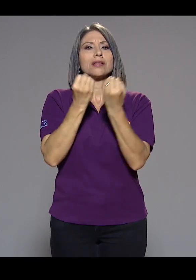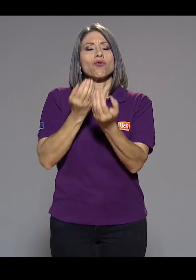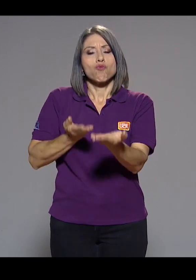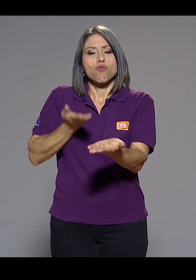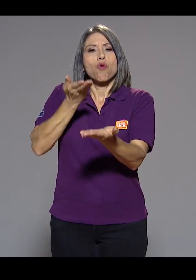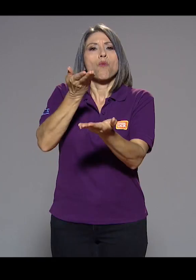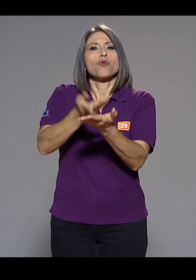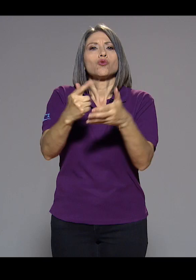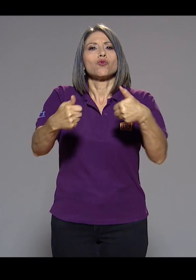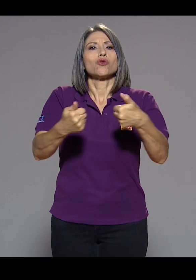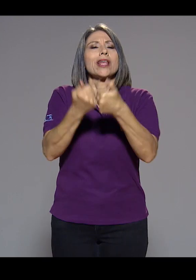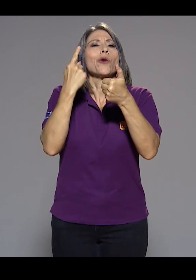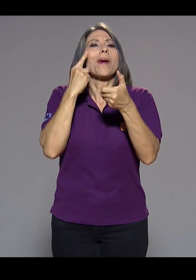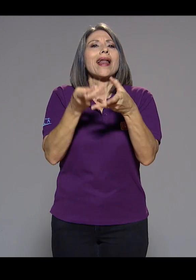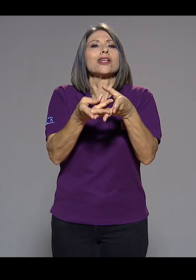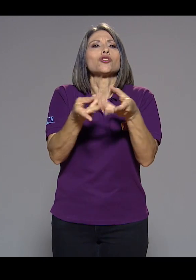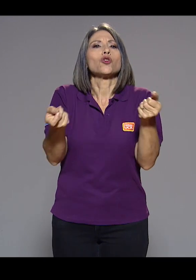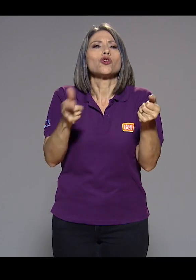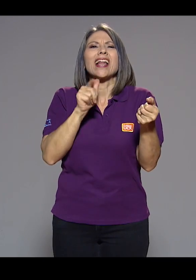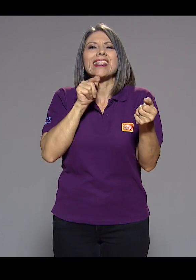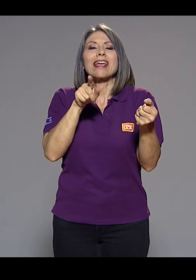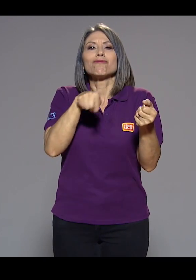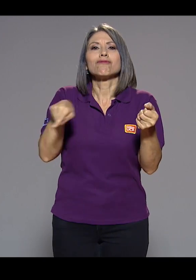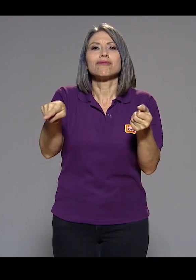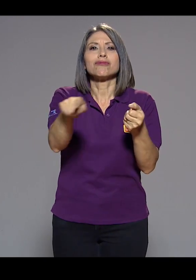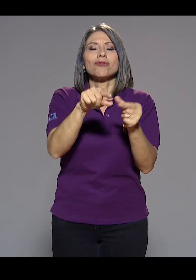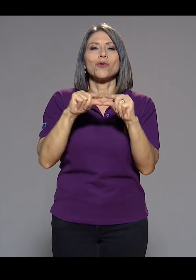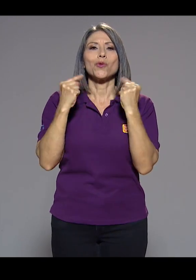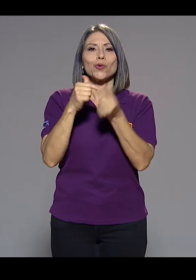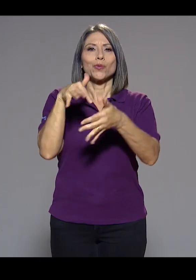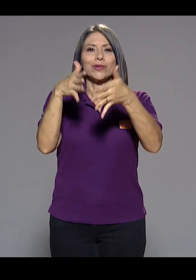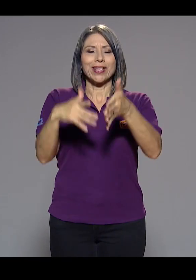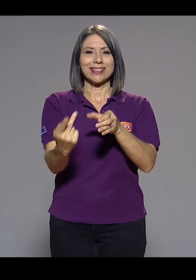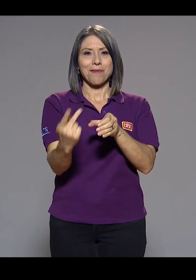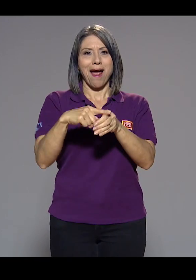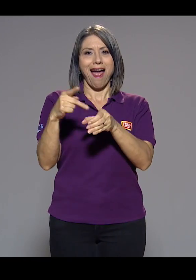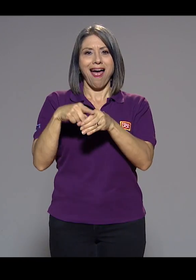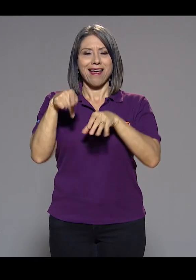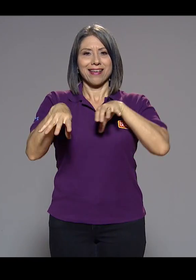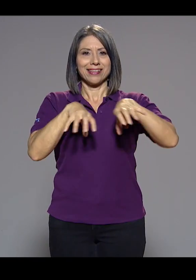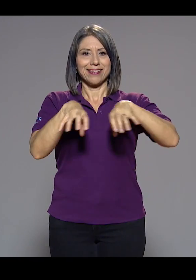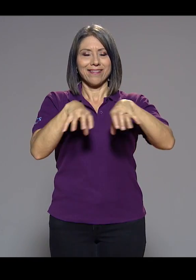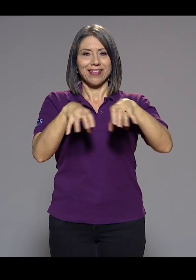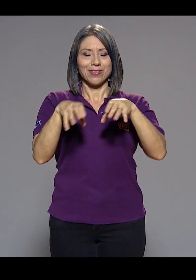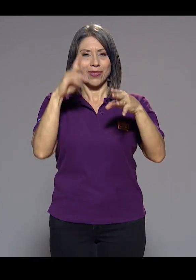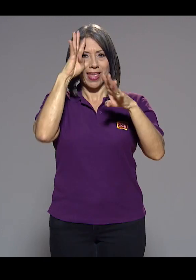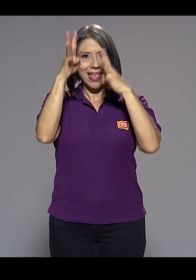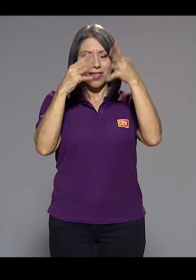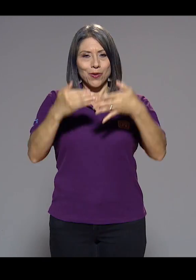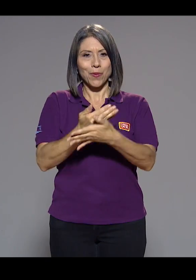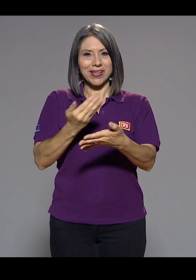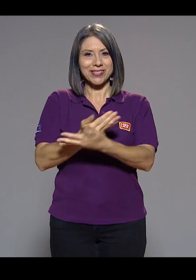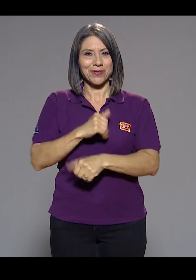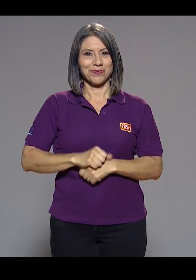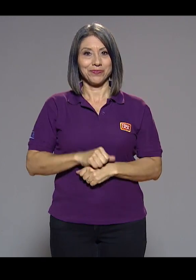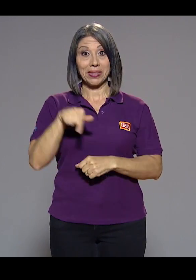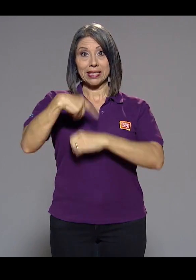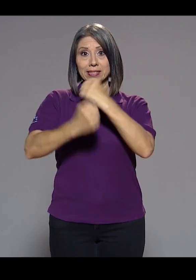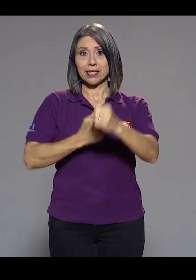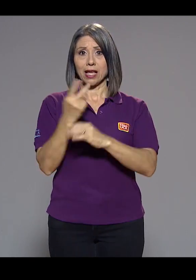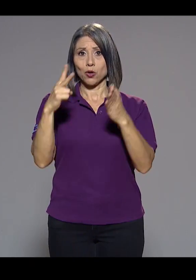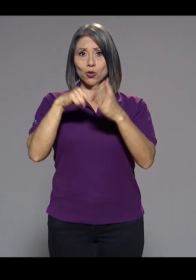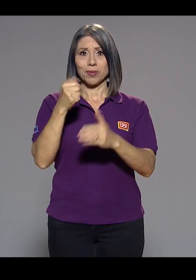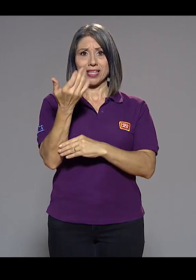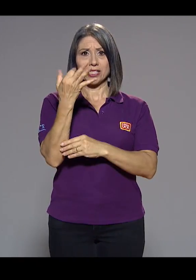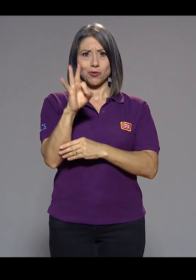un reto que es solucionar a un grupo de estudiantes participantes en este evento de innovación. Al ser el 2019